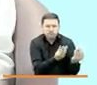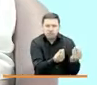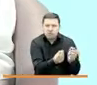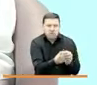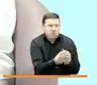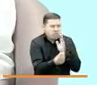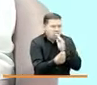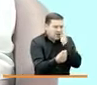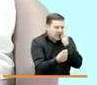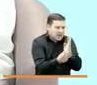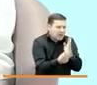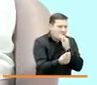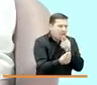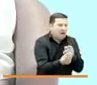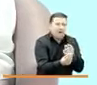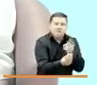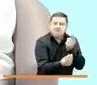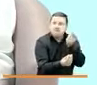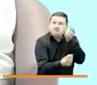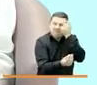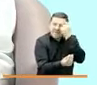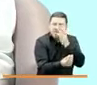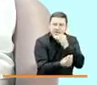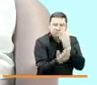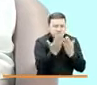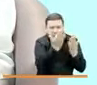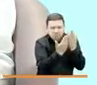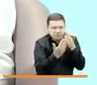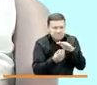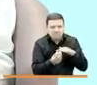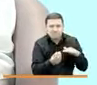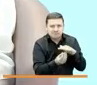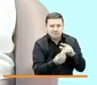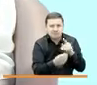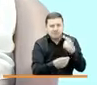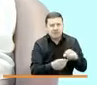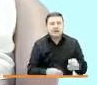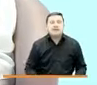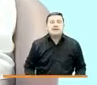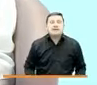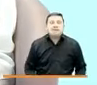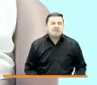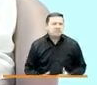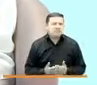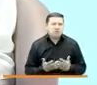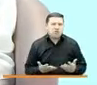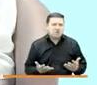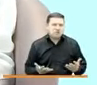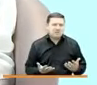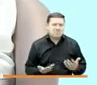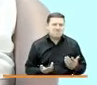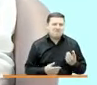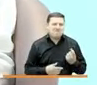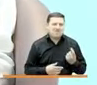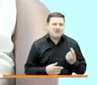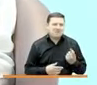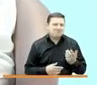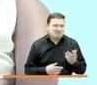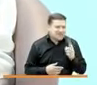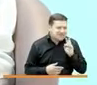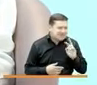sido tenidos en cuenta para el estudio de estos fenómenos. Hay muchas cosas que todavía están